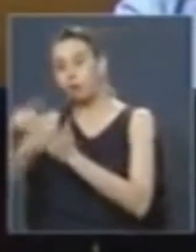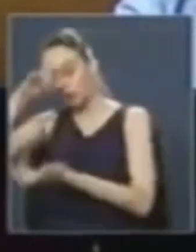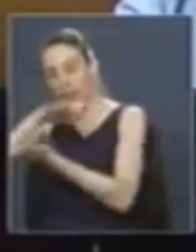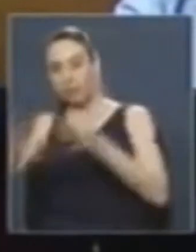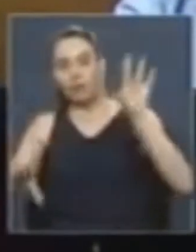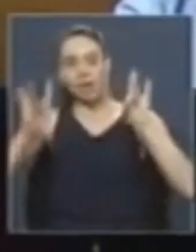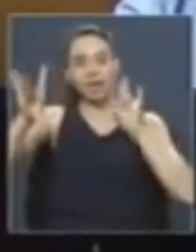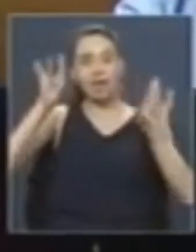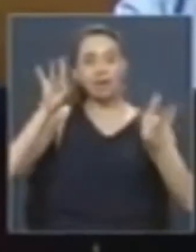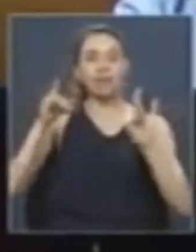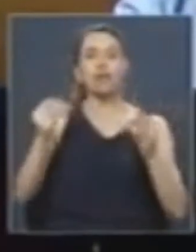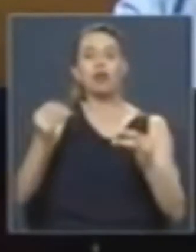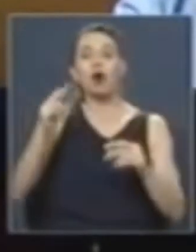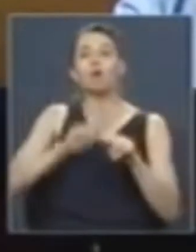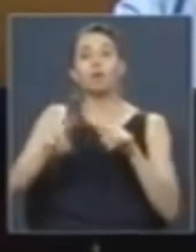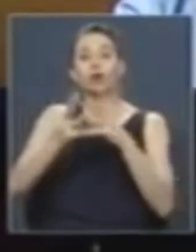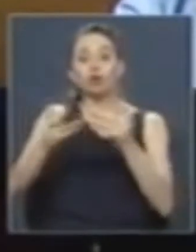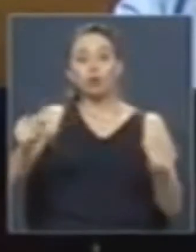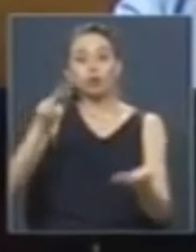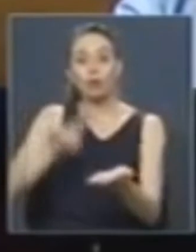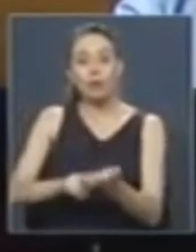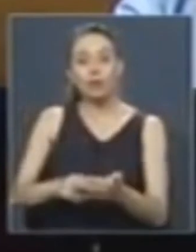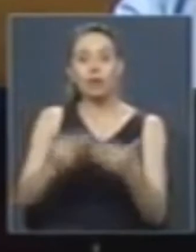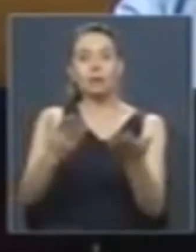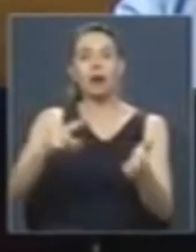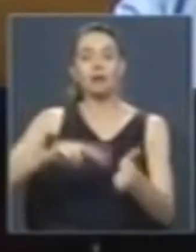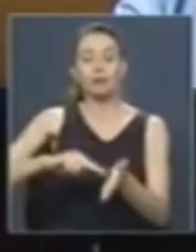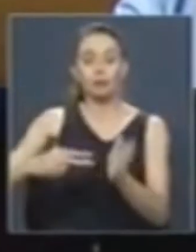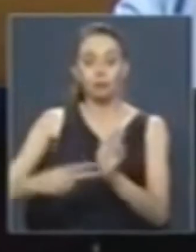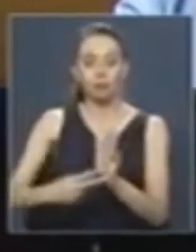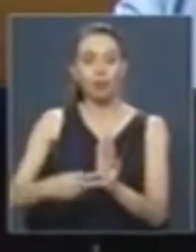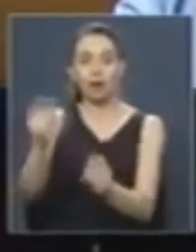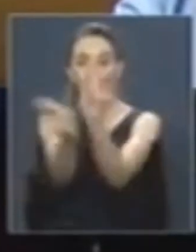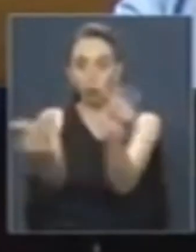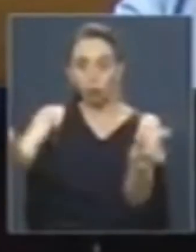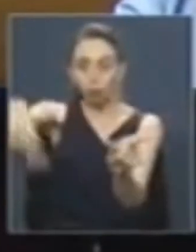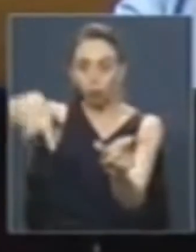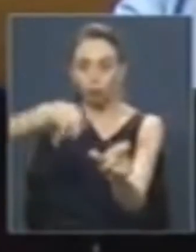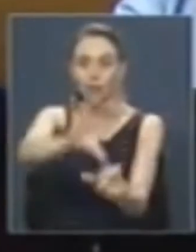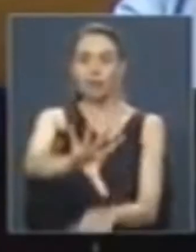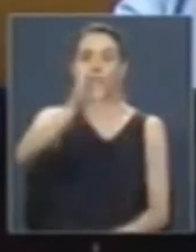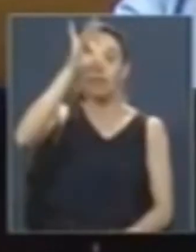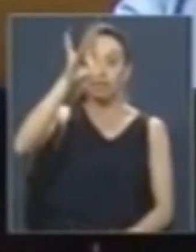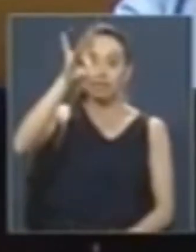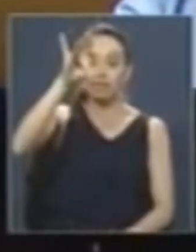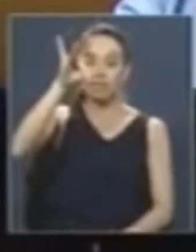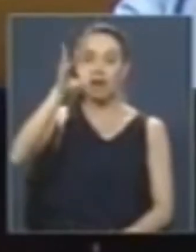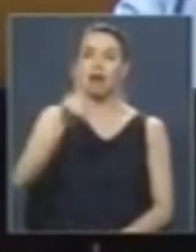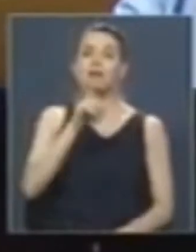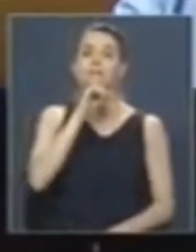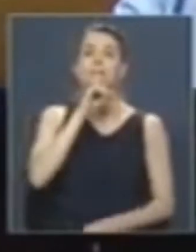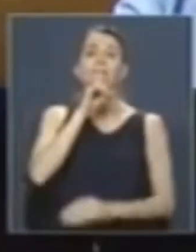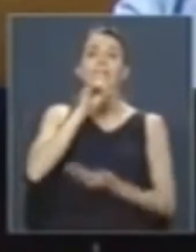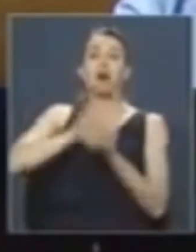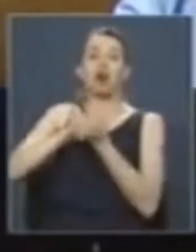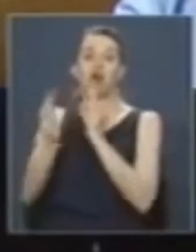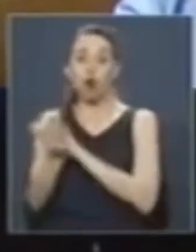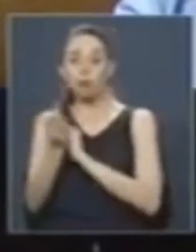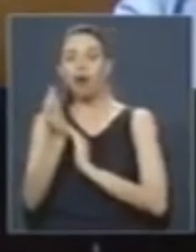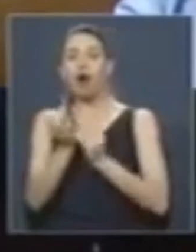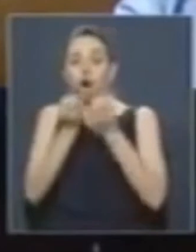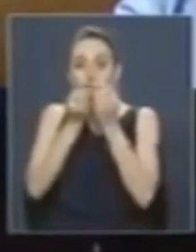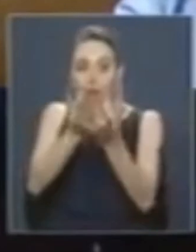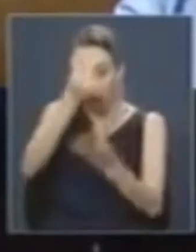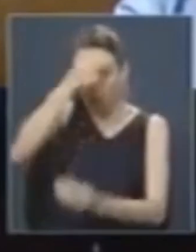complejidad de construir soluciones verdaderas a los problemas. Tienen que optar finalmente entre el silencio cómplice o la condena